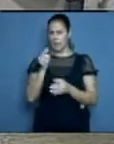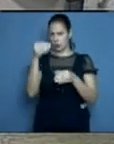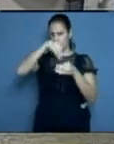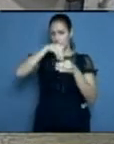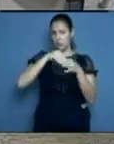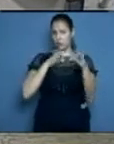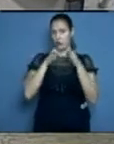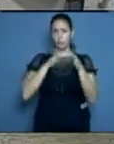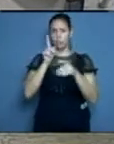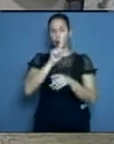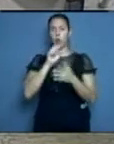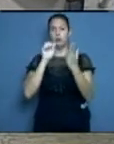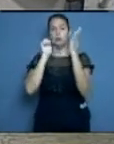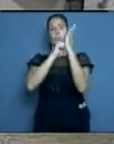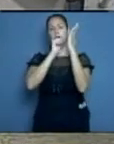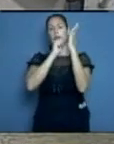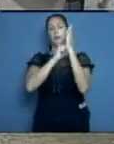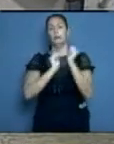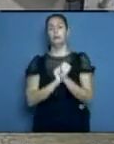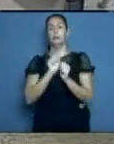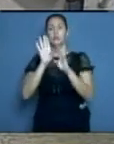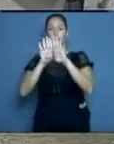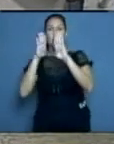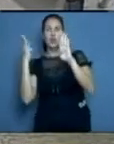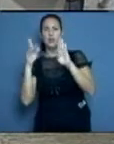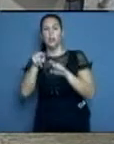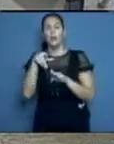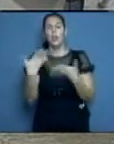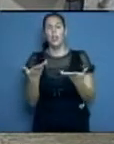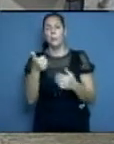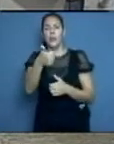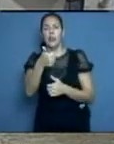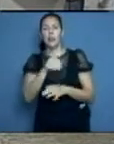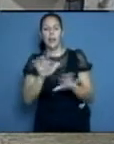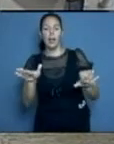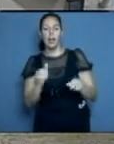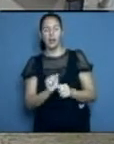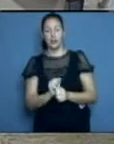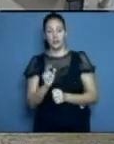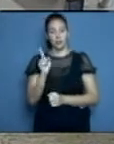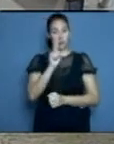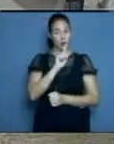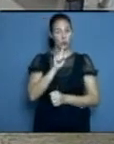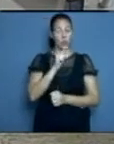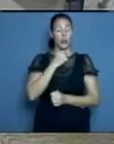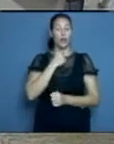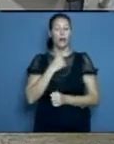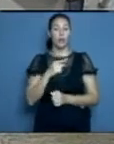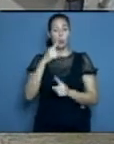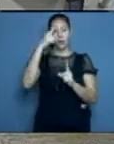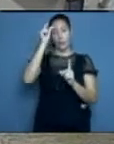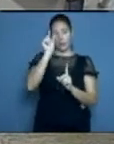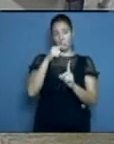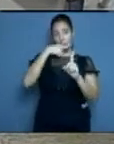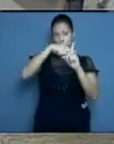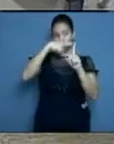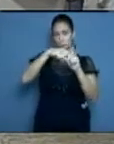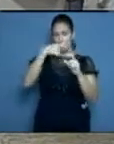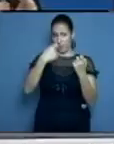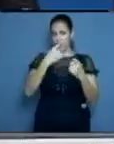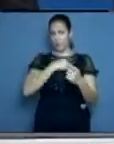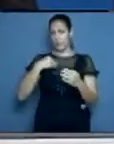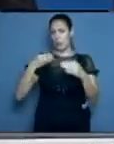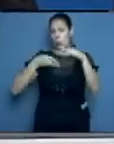no es que llegue a la puerta y diga, bueno, ¿cómo está el paciente? ¿Están bien en la casa? No, si hay un paciente positivo, ¿tiene esa responsabilidad?